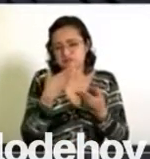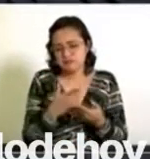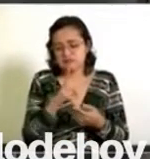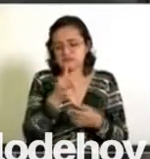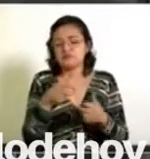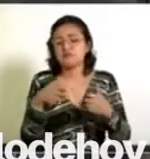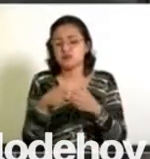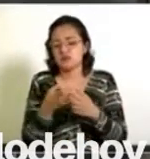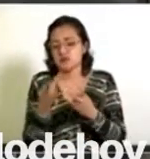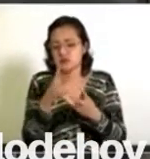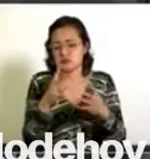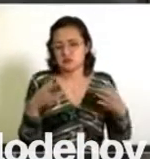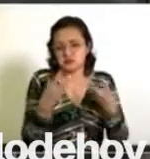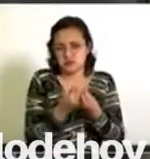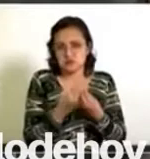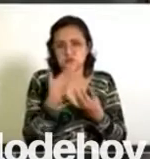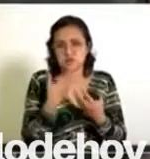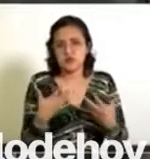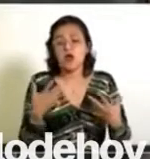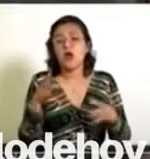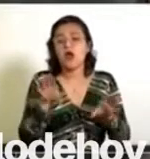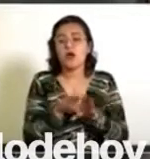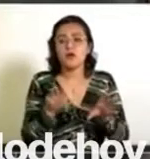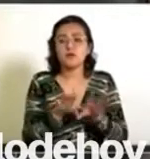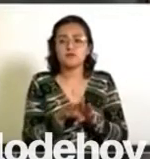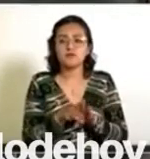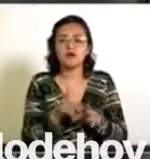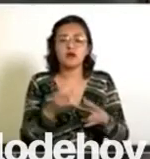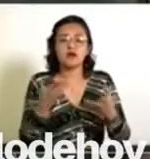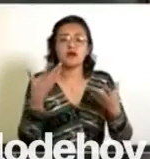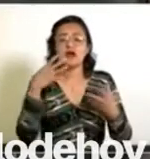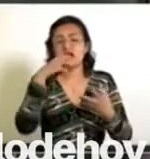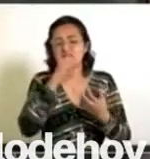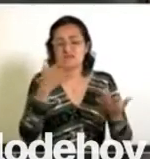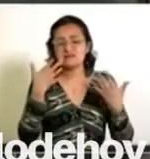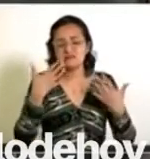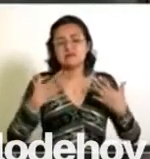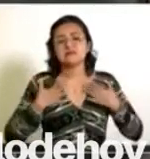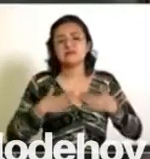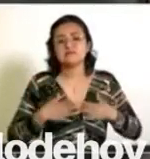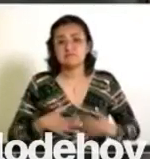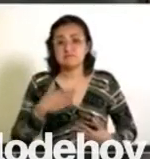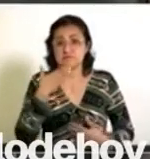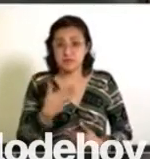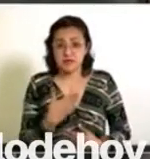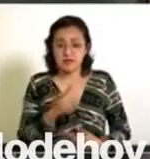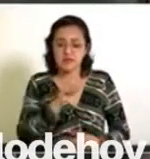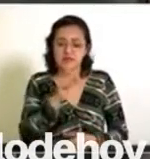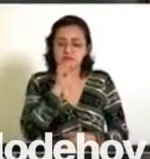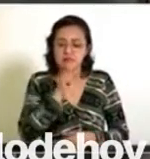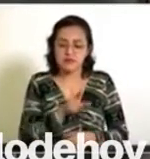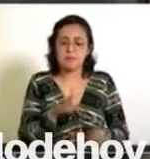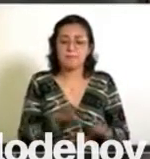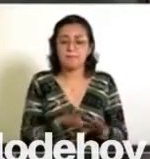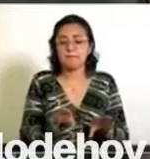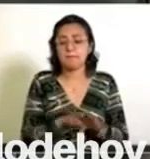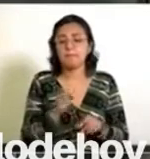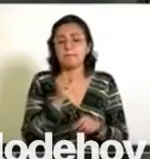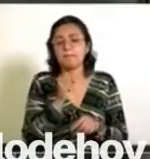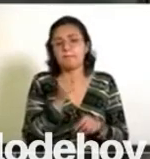garantiza la absorción del sudor y, por otro lado, genera mayor